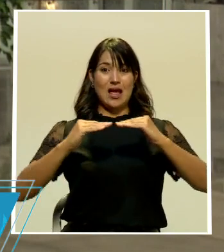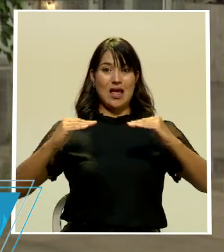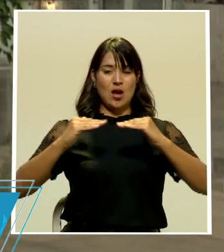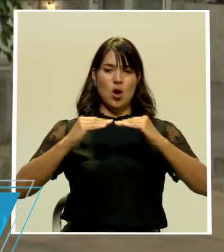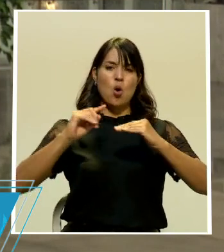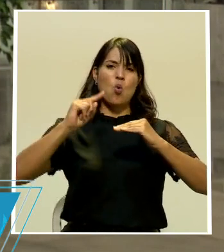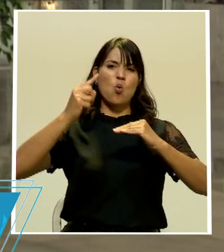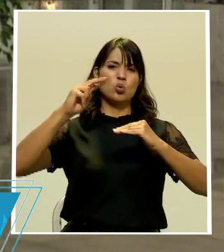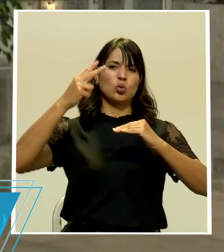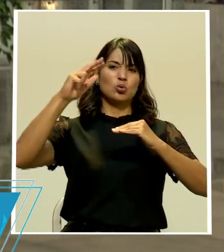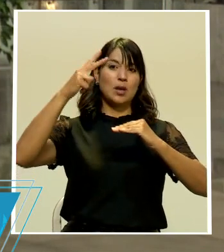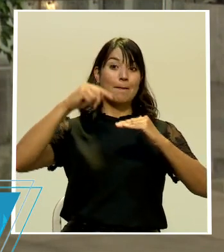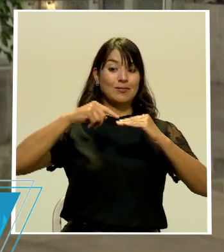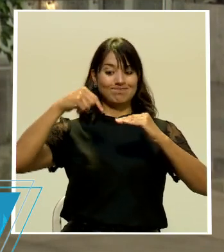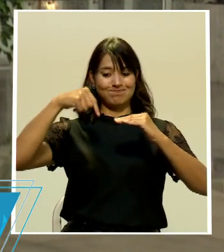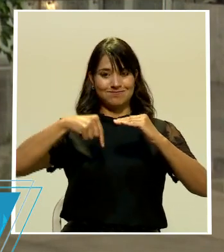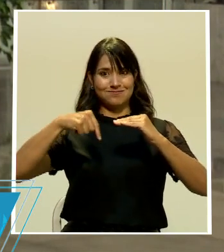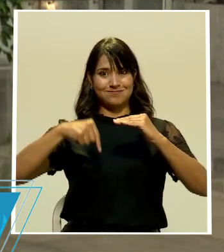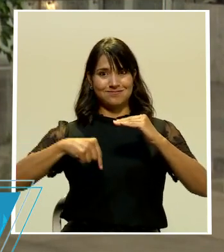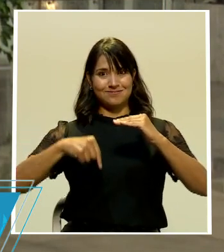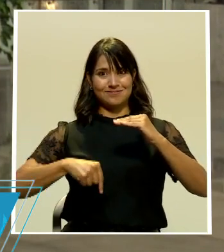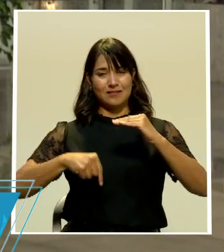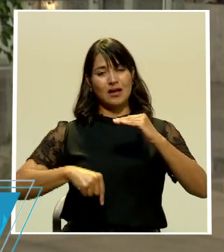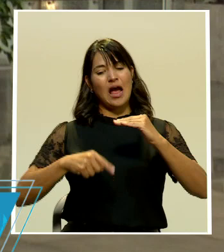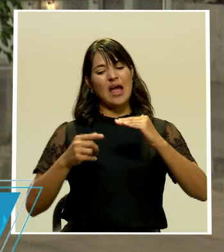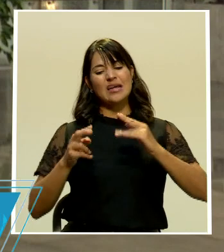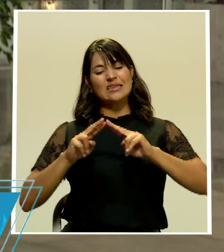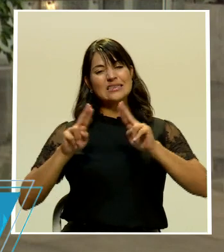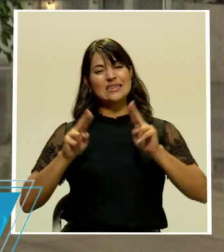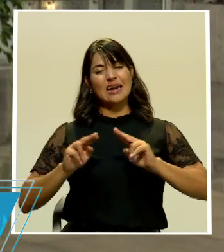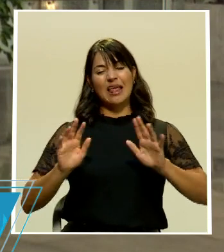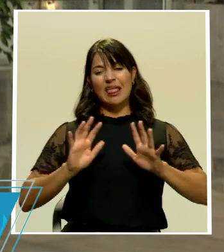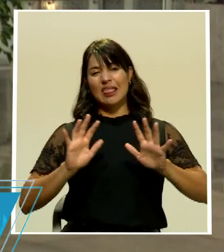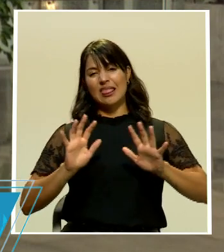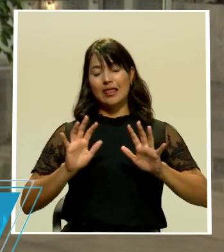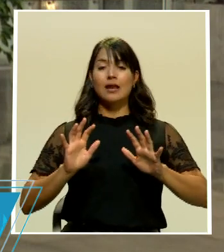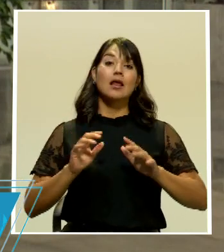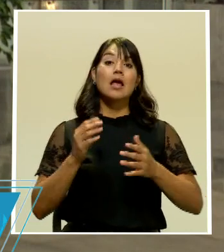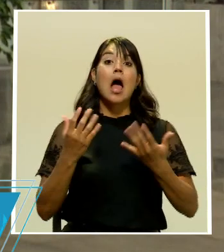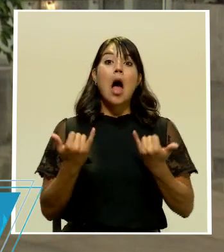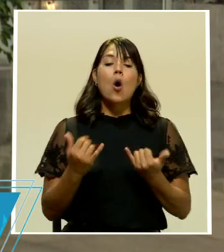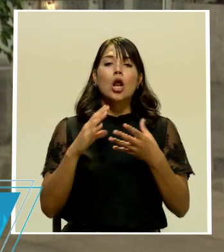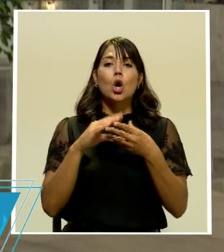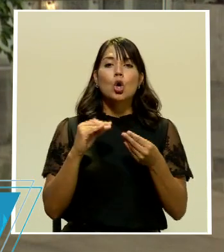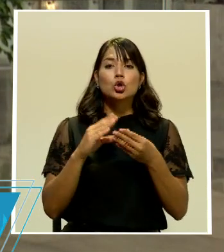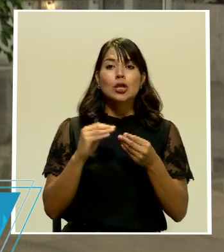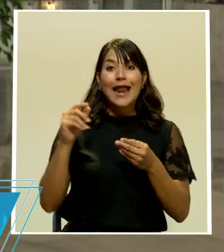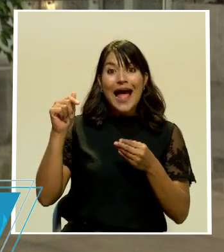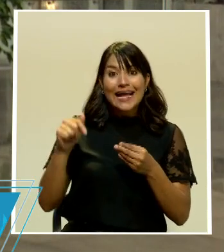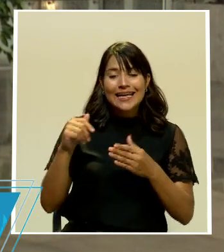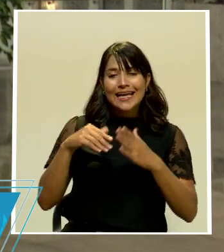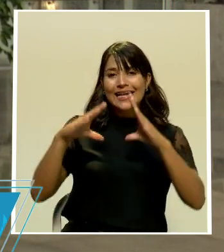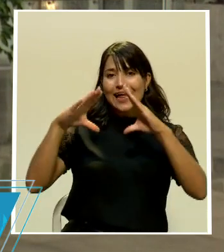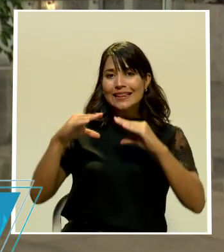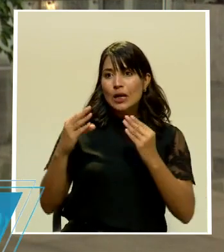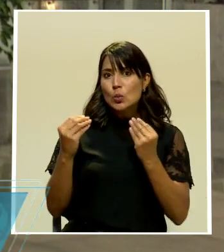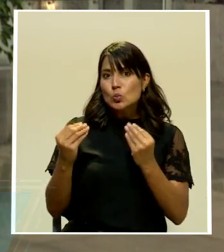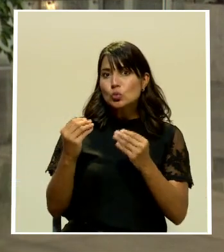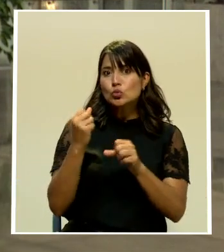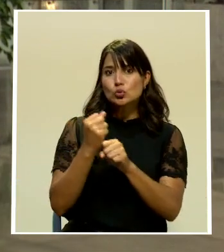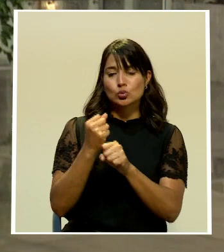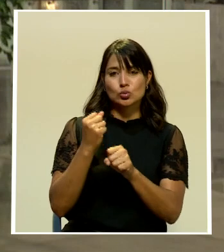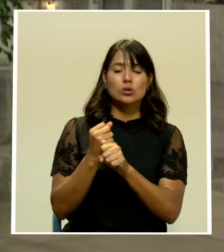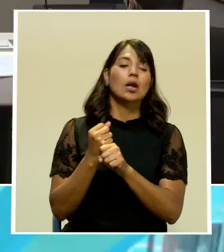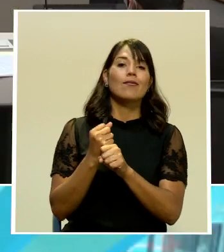la Asamblea Legislativa. Comentarle que ha sido una tarde muy movida acá en el Congreso. Puntualmente la Comisión de Hacendarios a